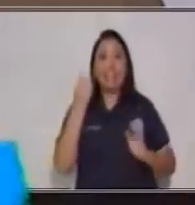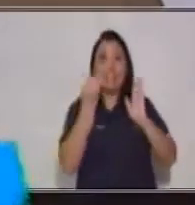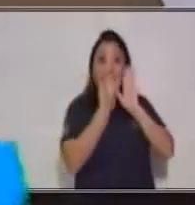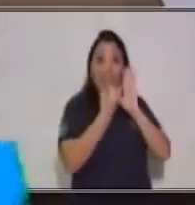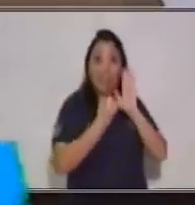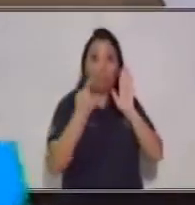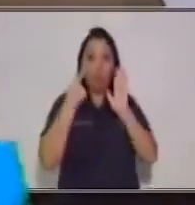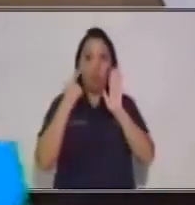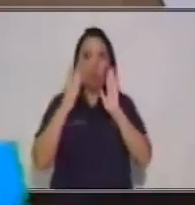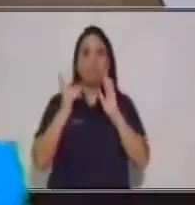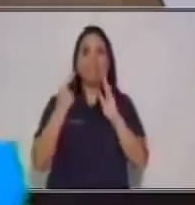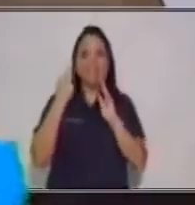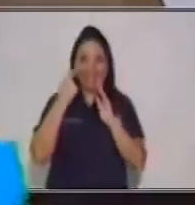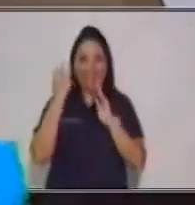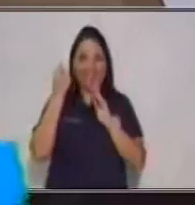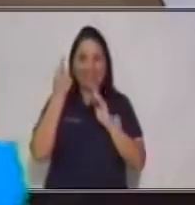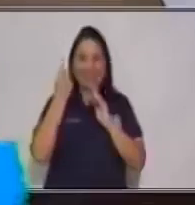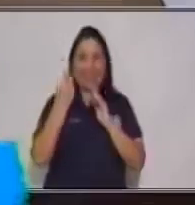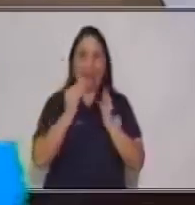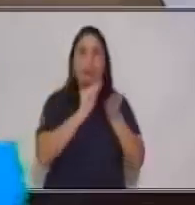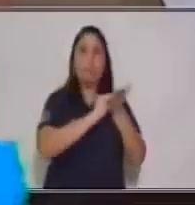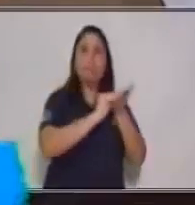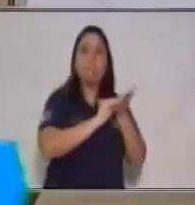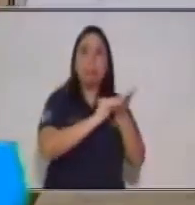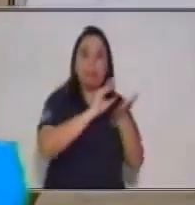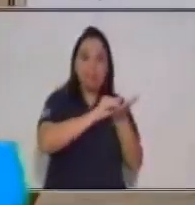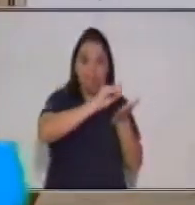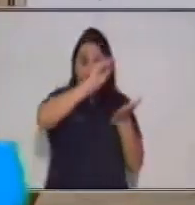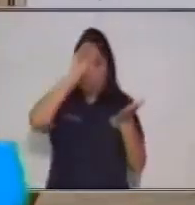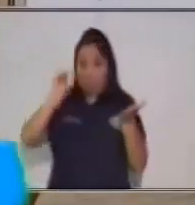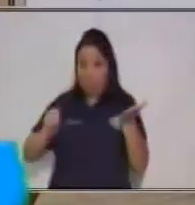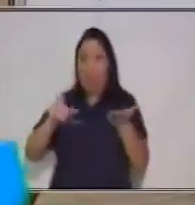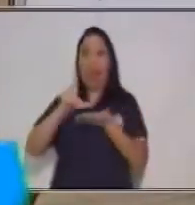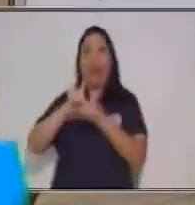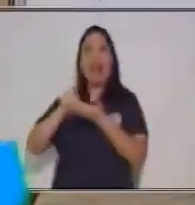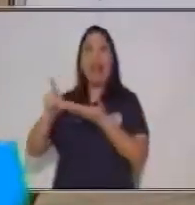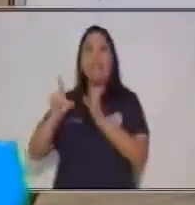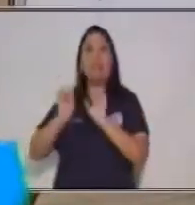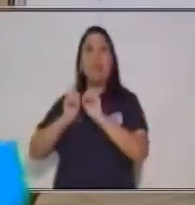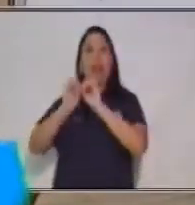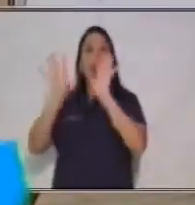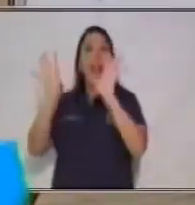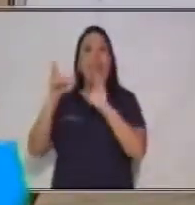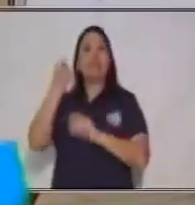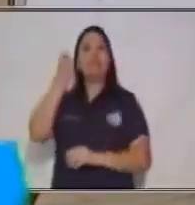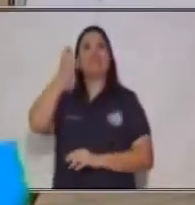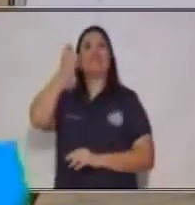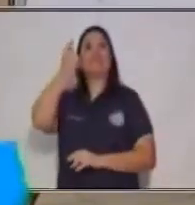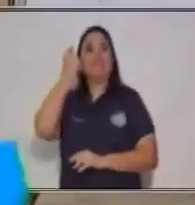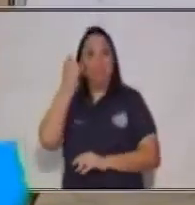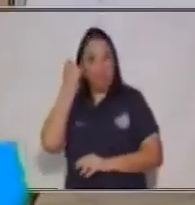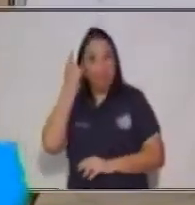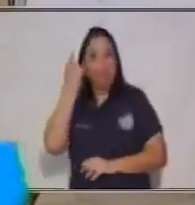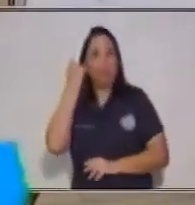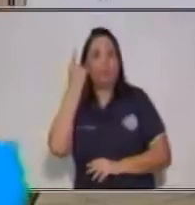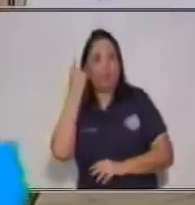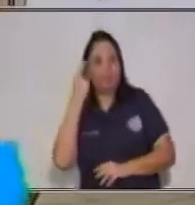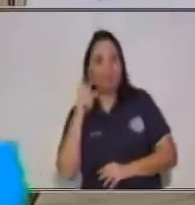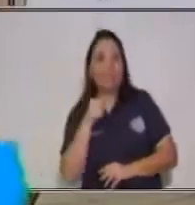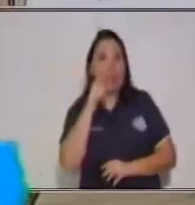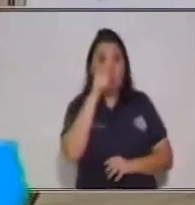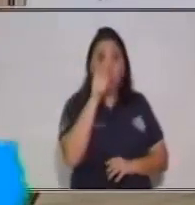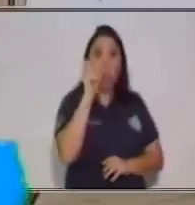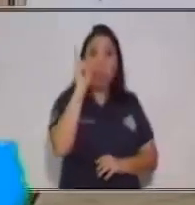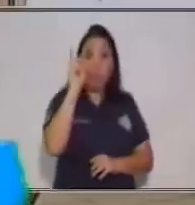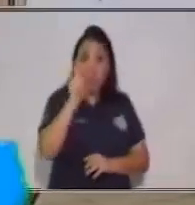corregir sobre la base del borrador que ya trabajamos. Entonces, ya tú lees nuevamente lo que escribiste y